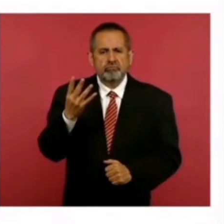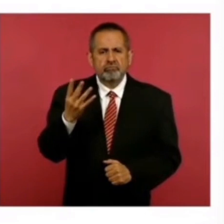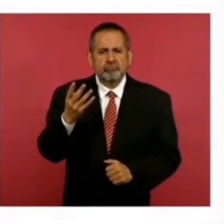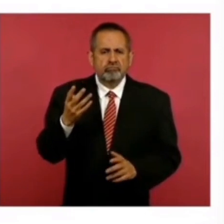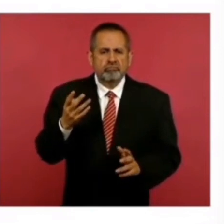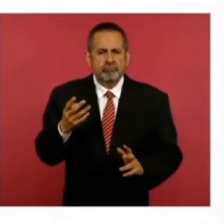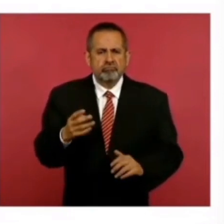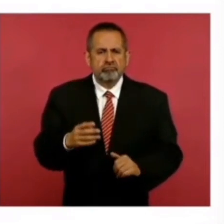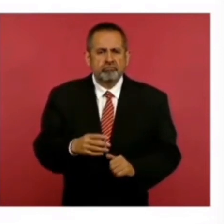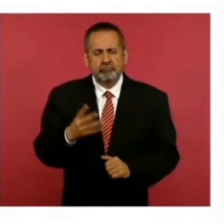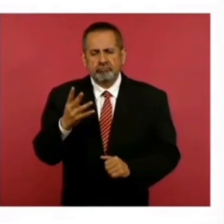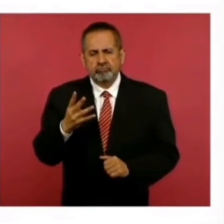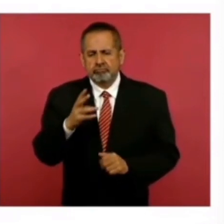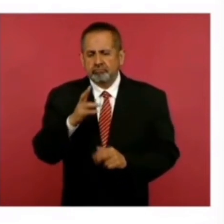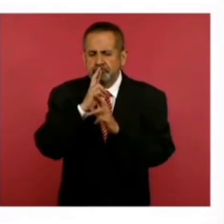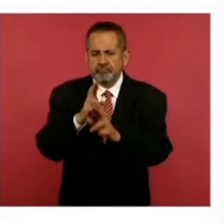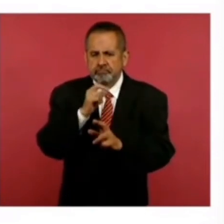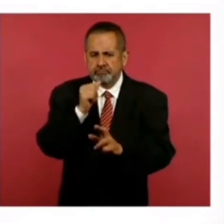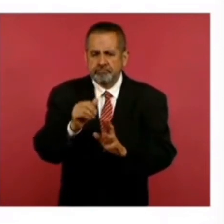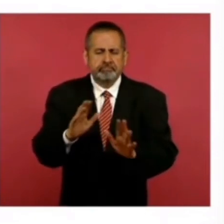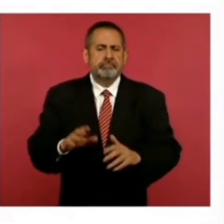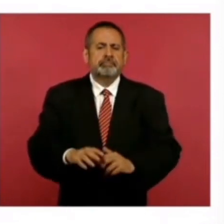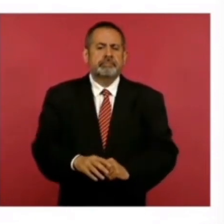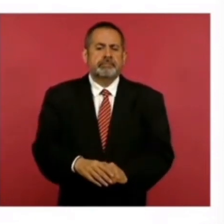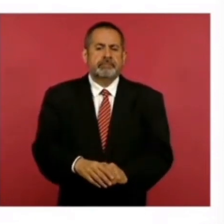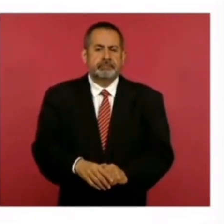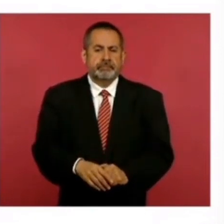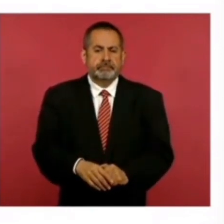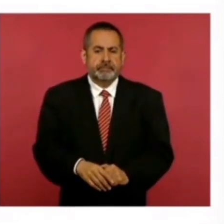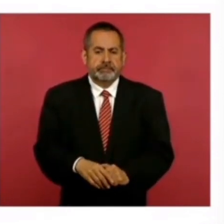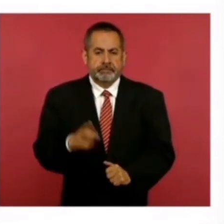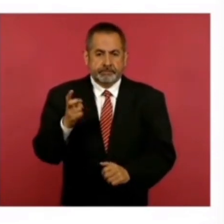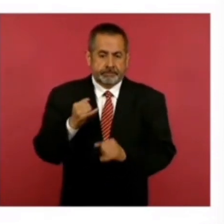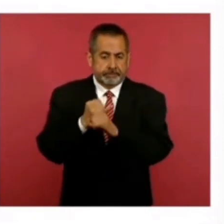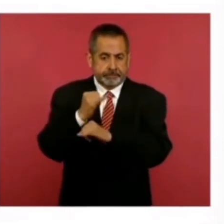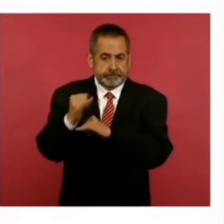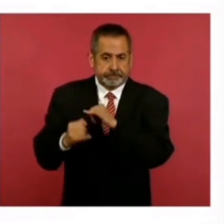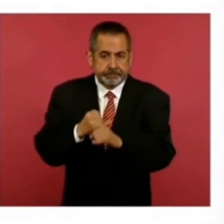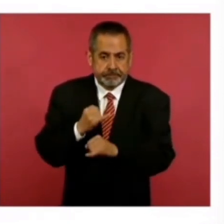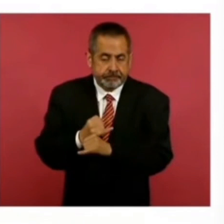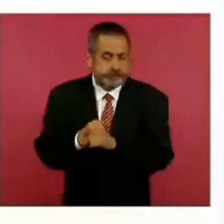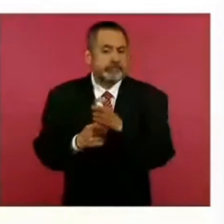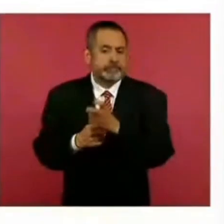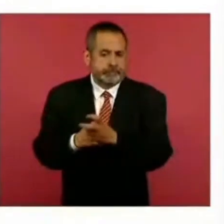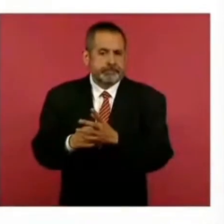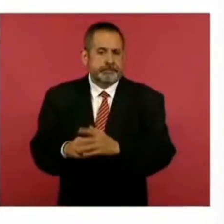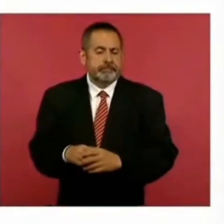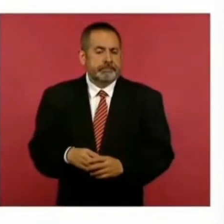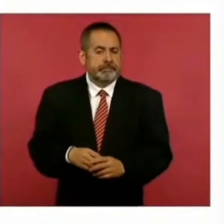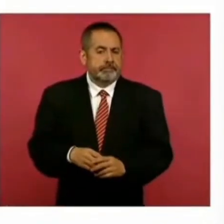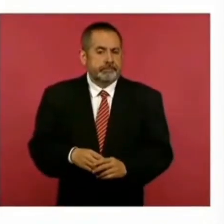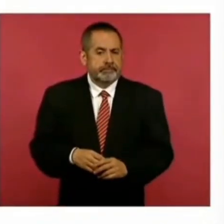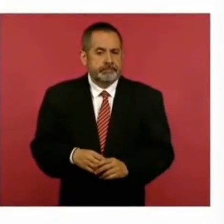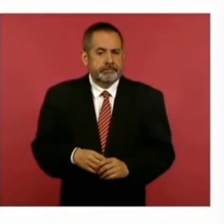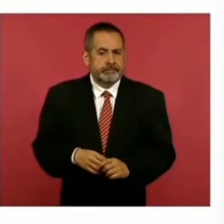no contestaron esta es la internacional hay